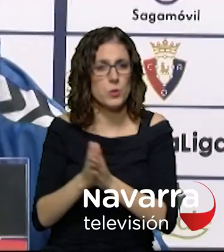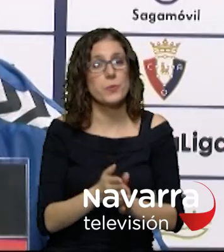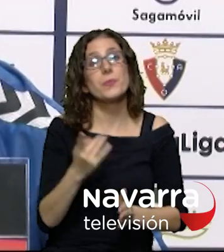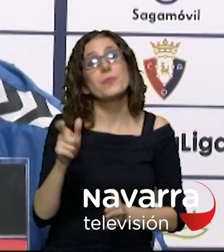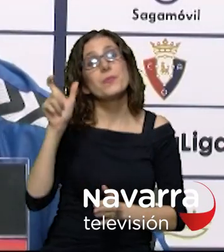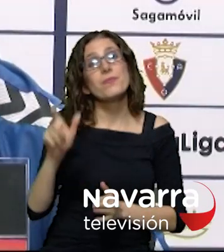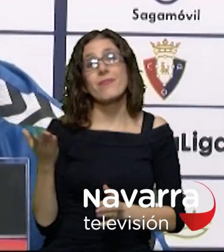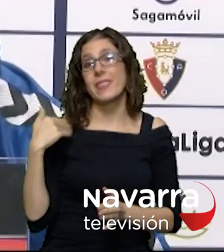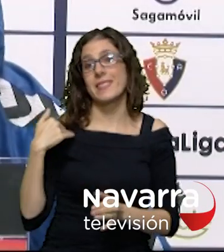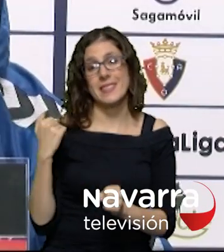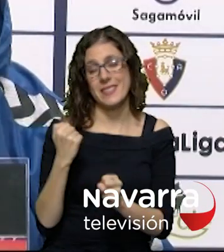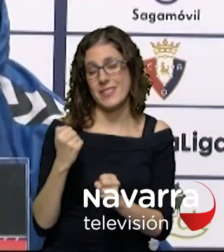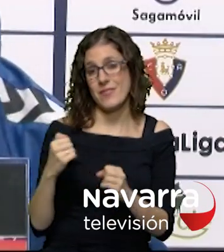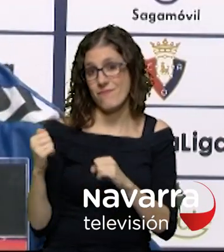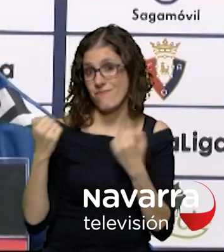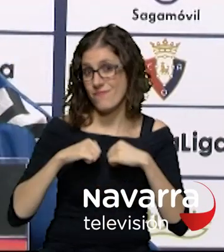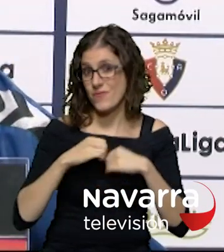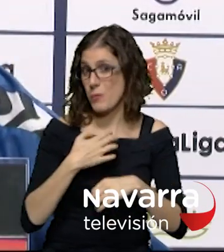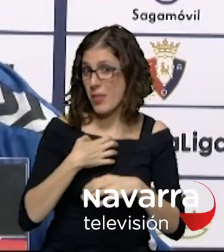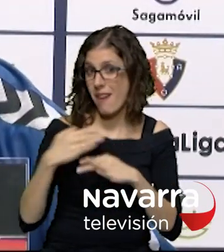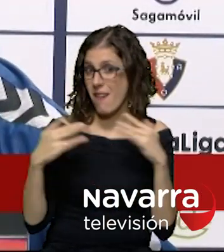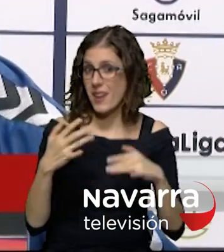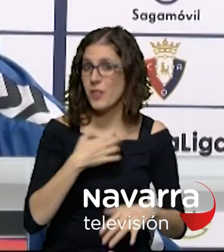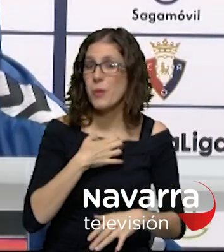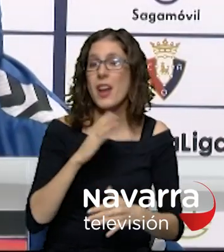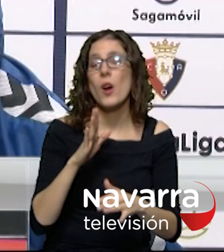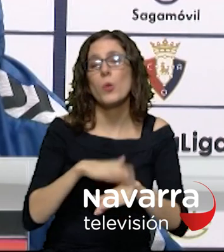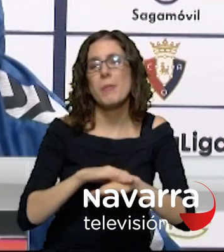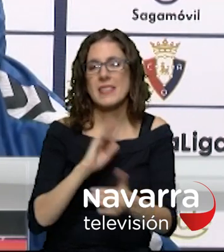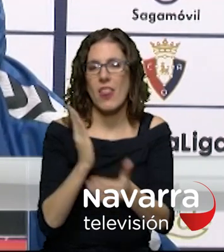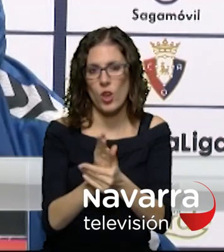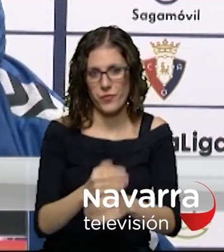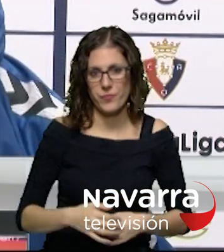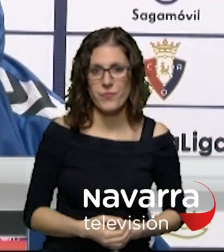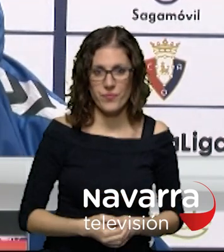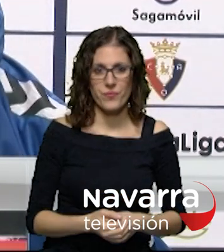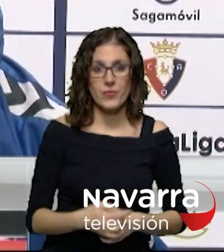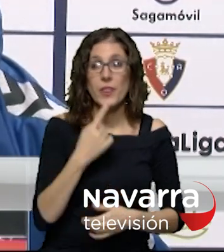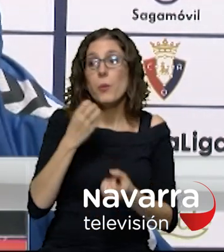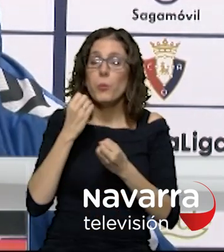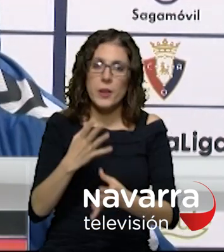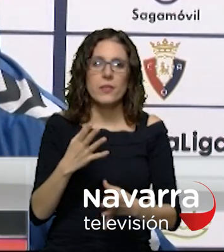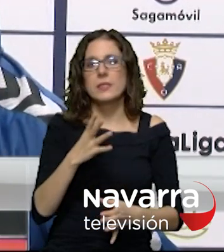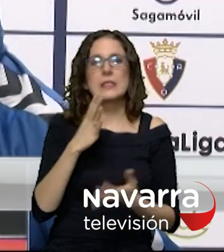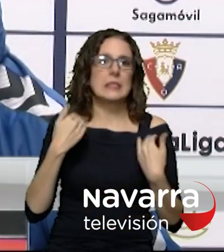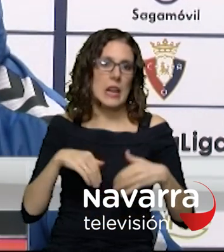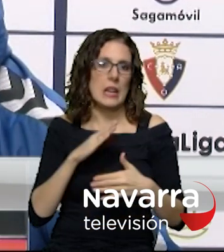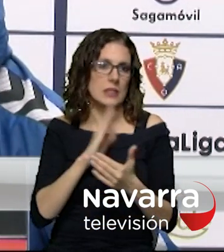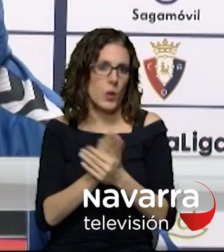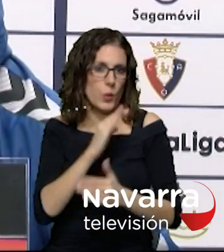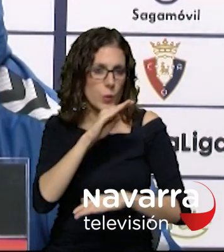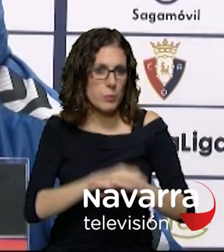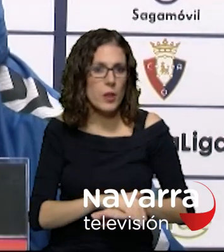estaba más nervioso en casa que dentro del campo, la verdad que me tocó estar afuera con el Getafe pero ahora bueno